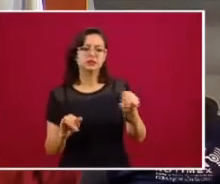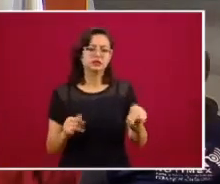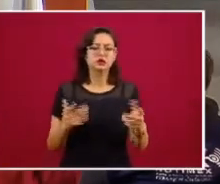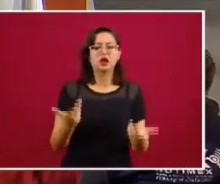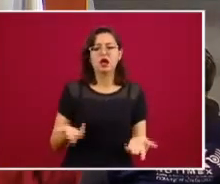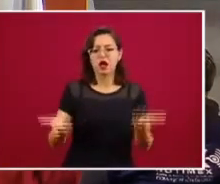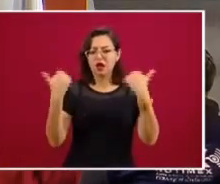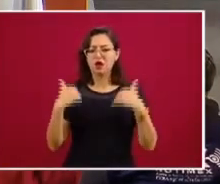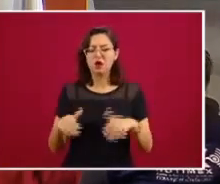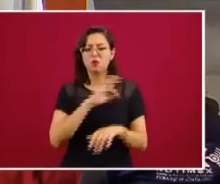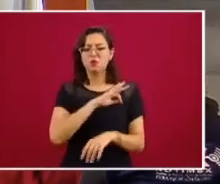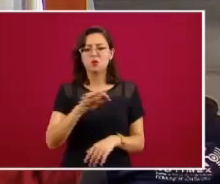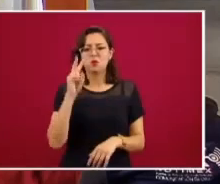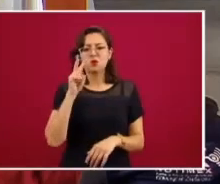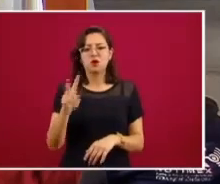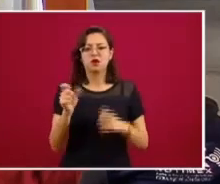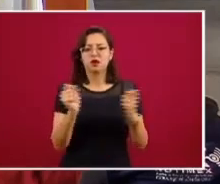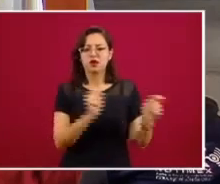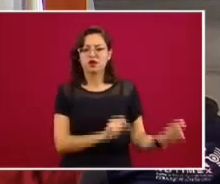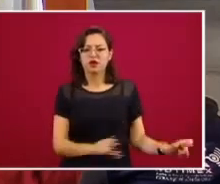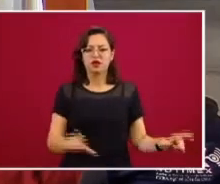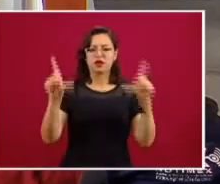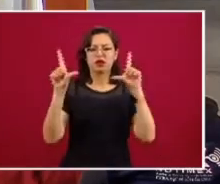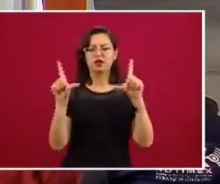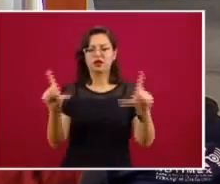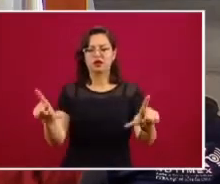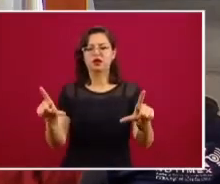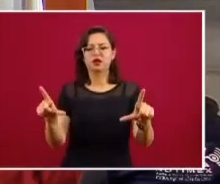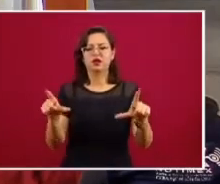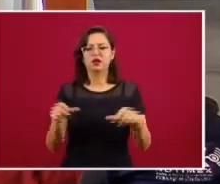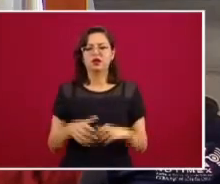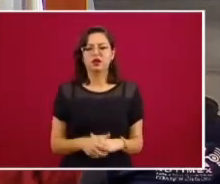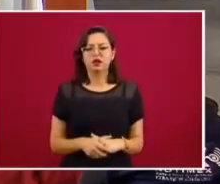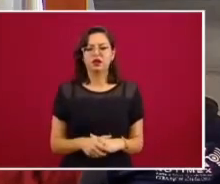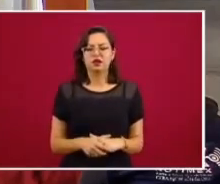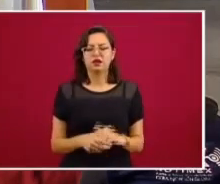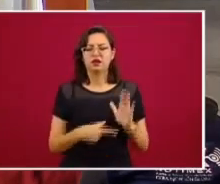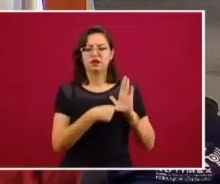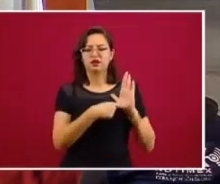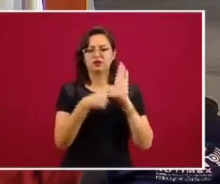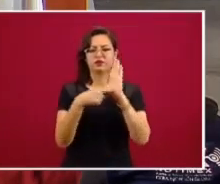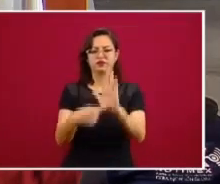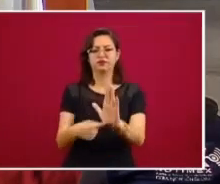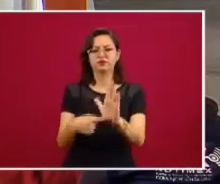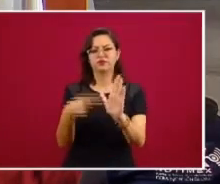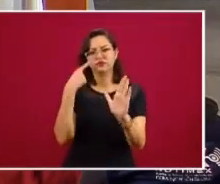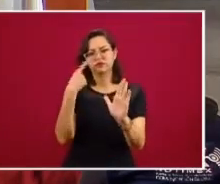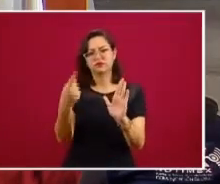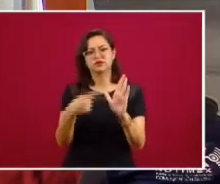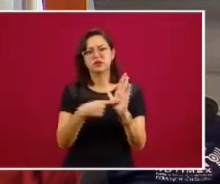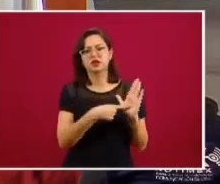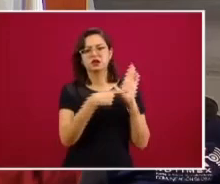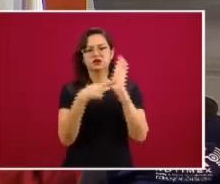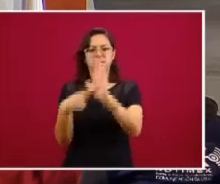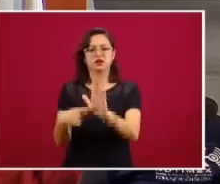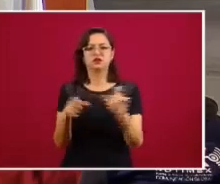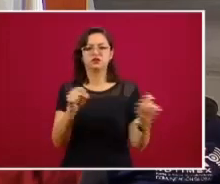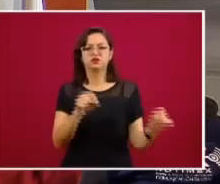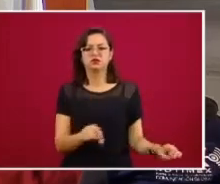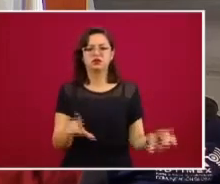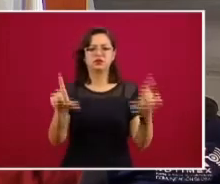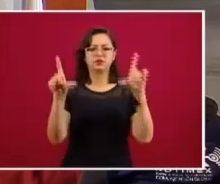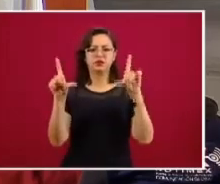por favor, la primera lámina para mostrarles cómo fue